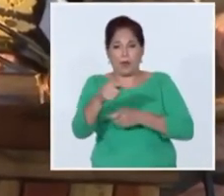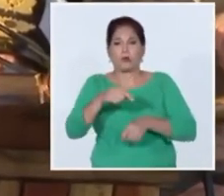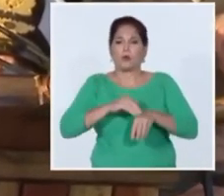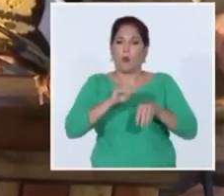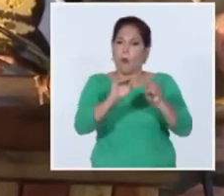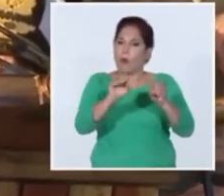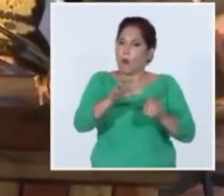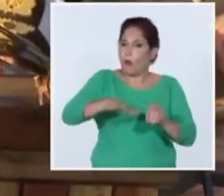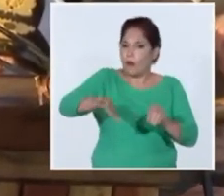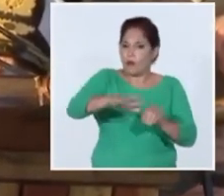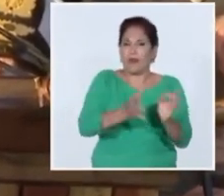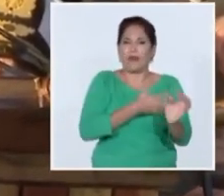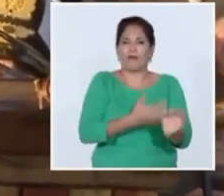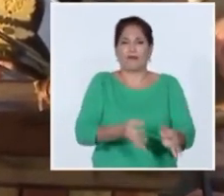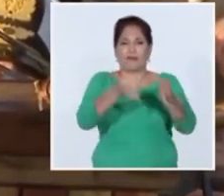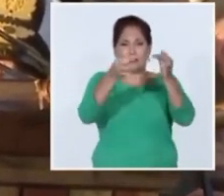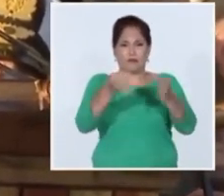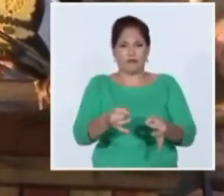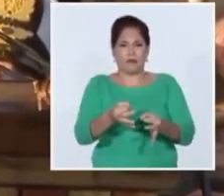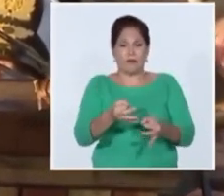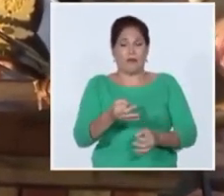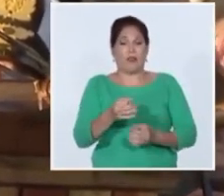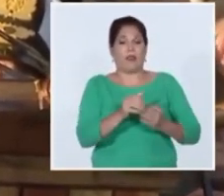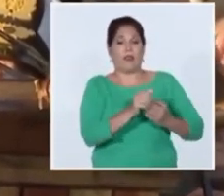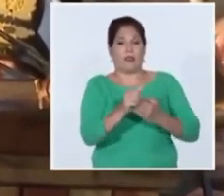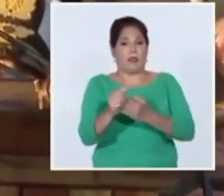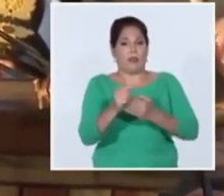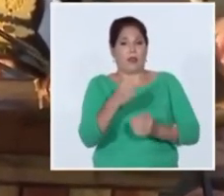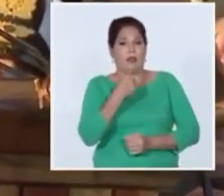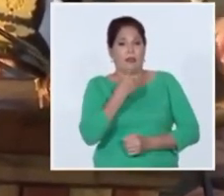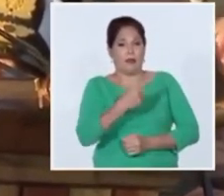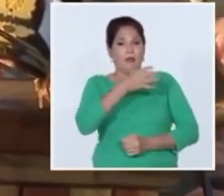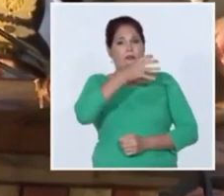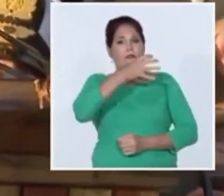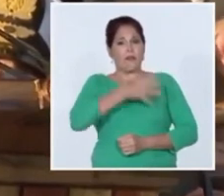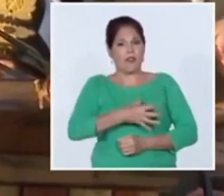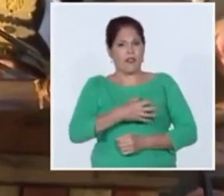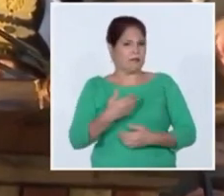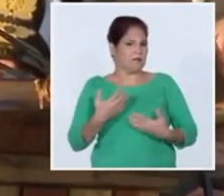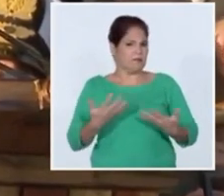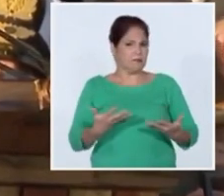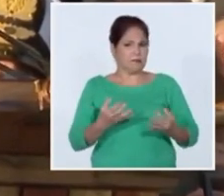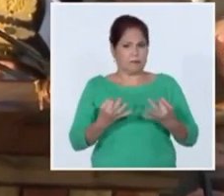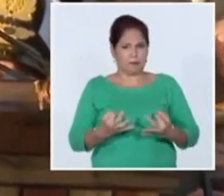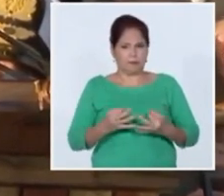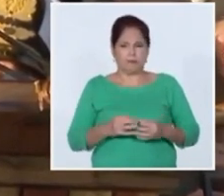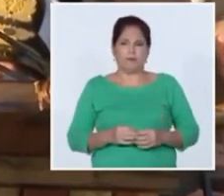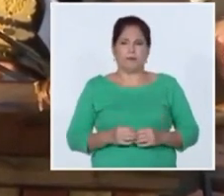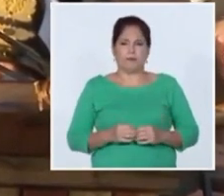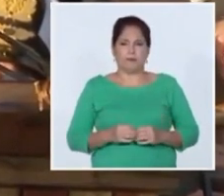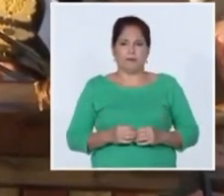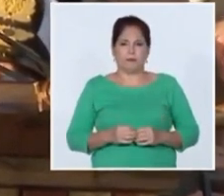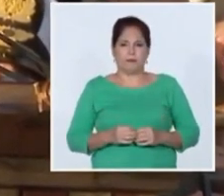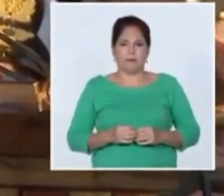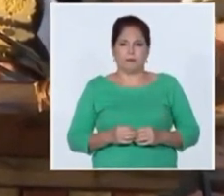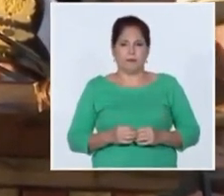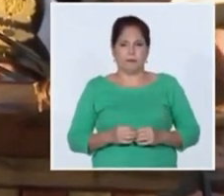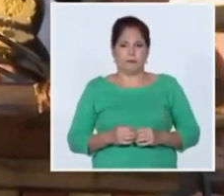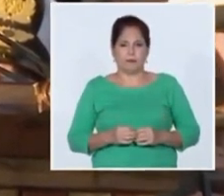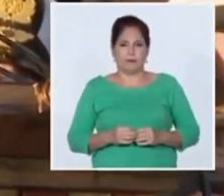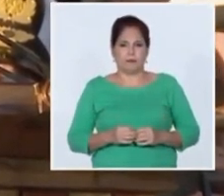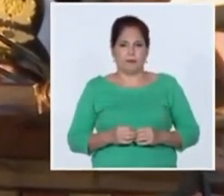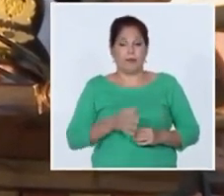lo planteado por el líder histórico de la revolución cubana comandante en jefe